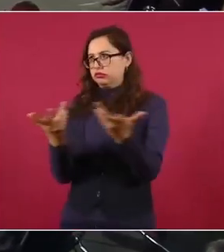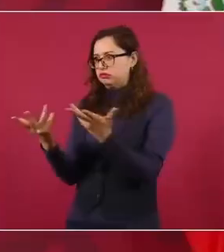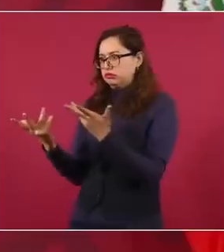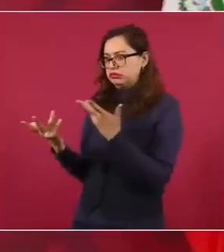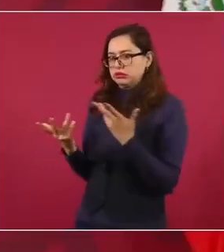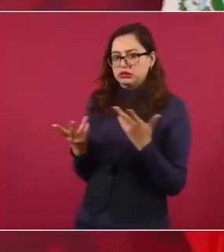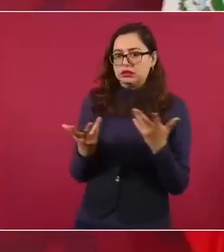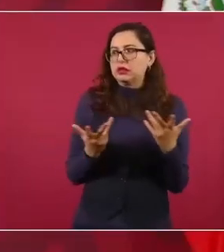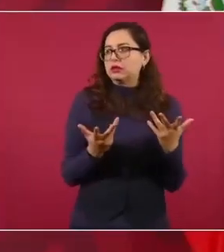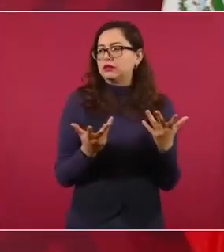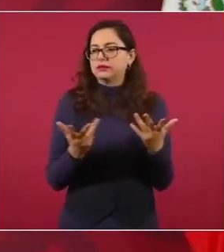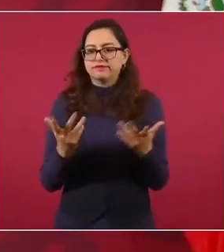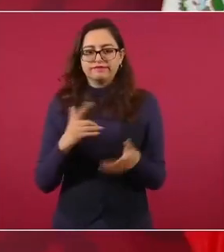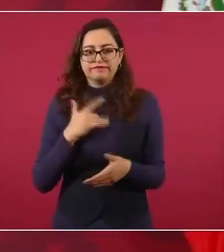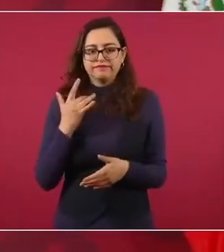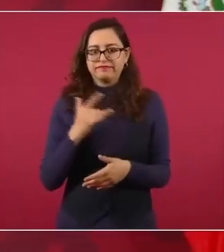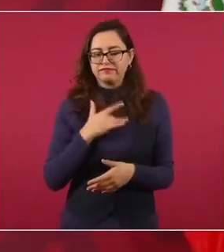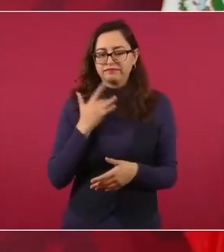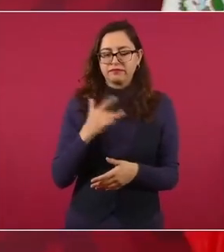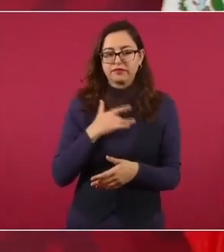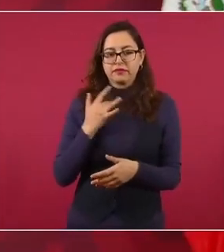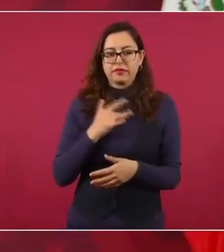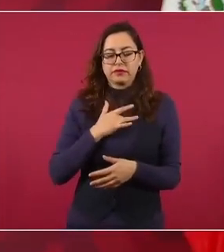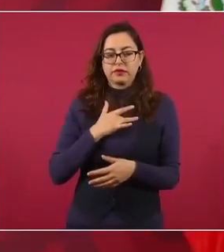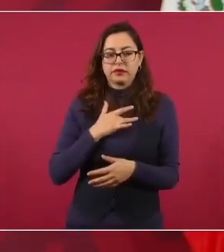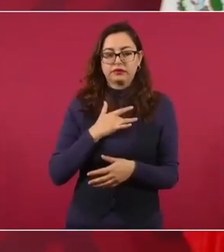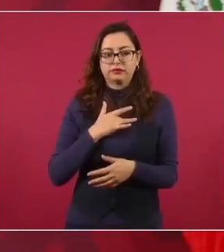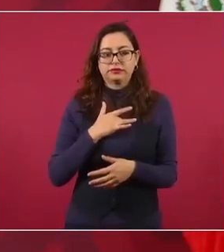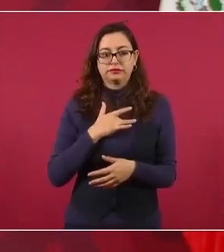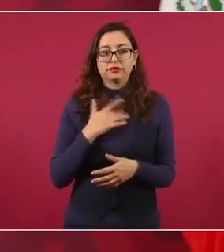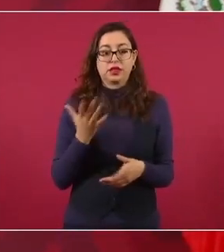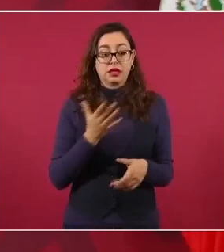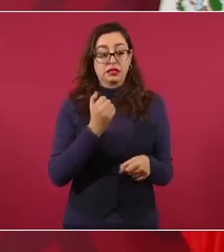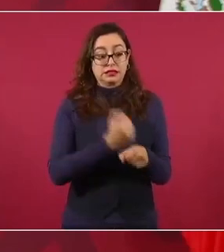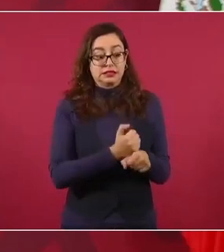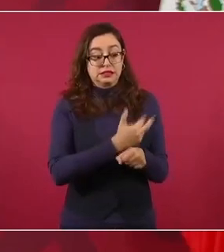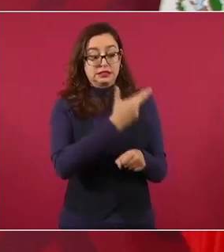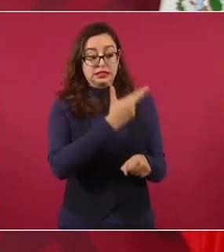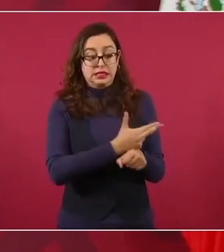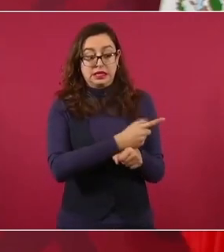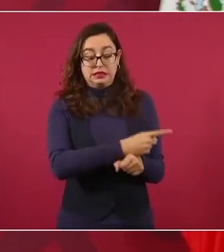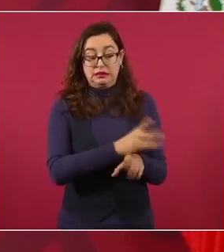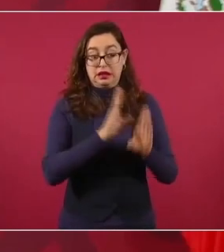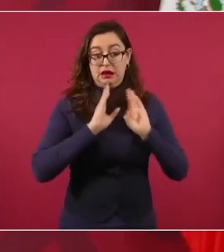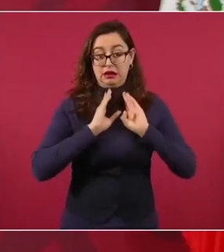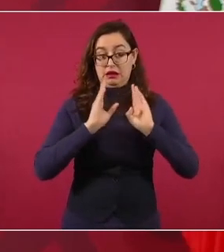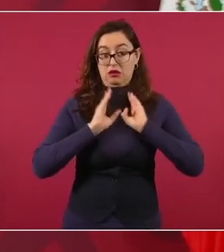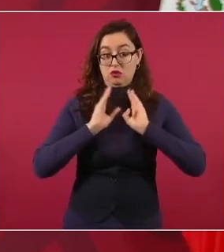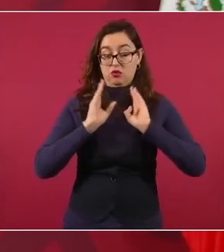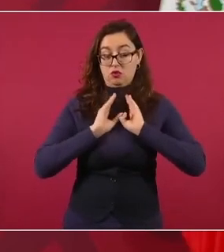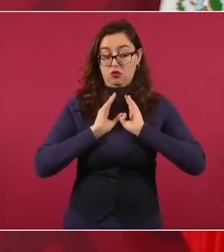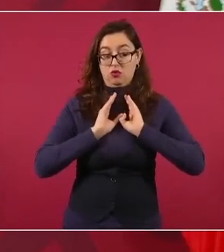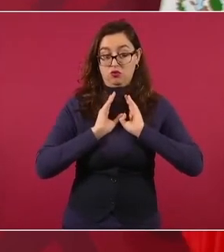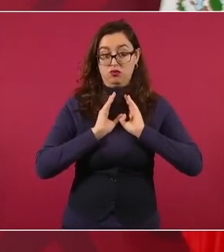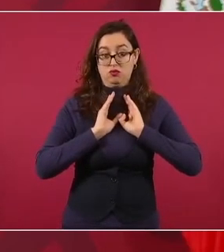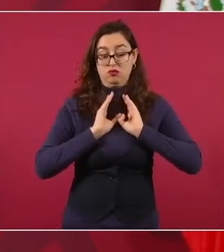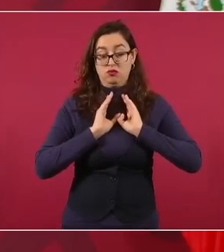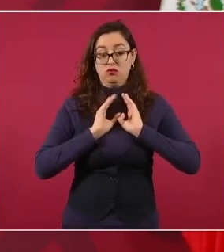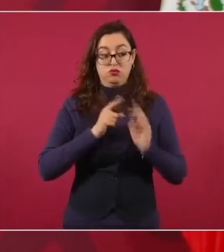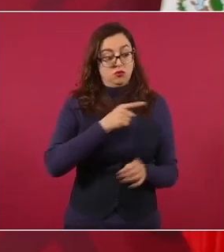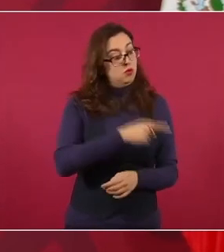Entonces, se va el secretario de la Defensa del gobierno de Madero